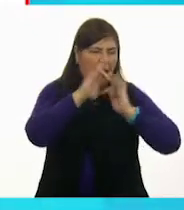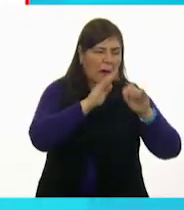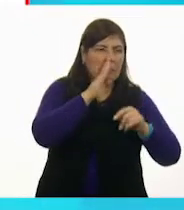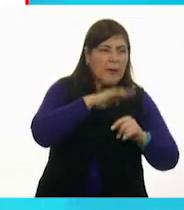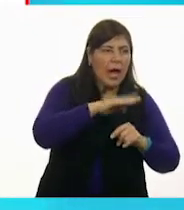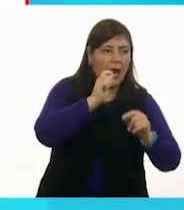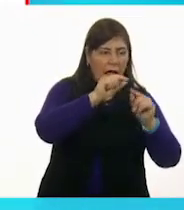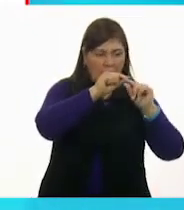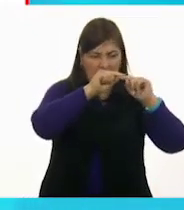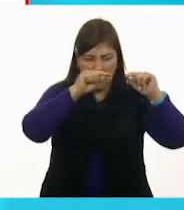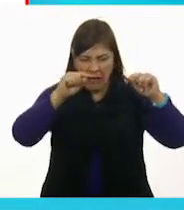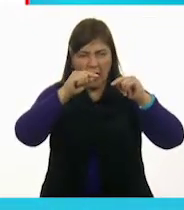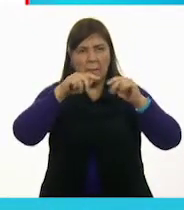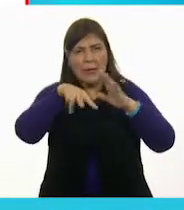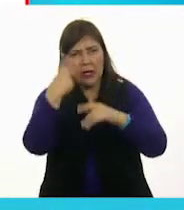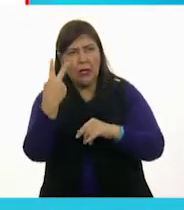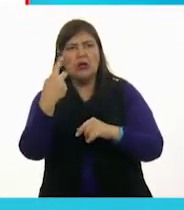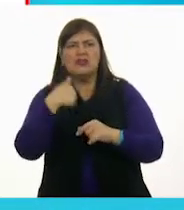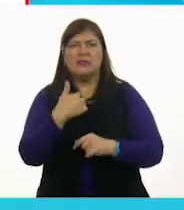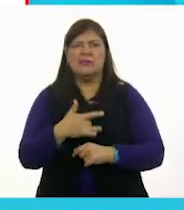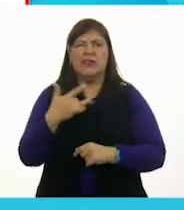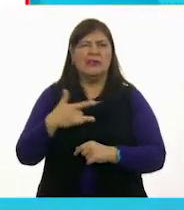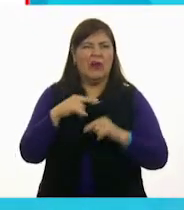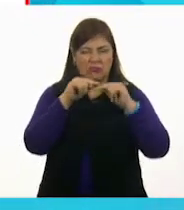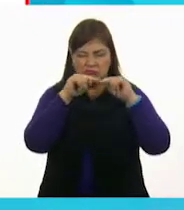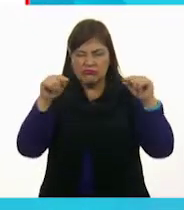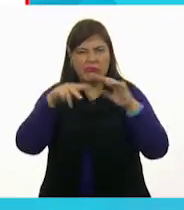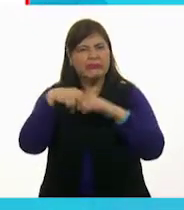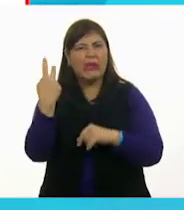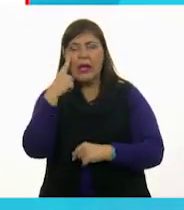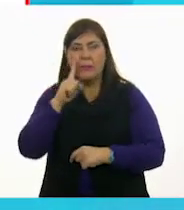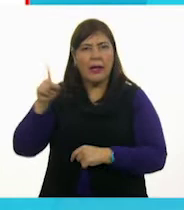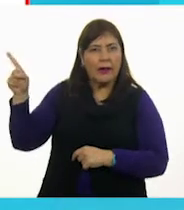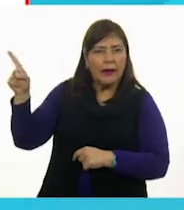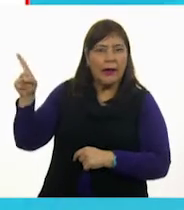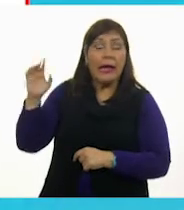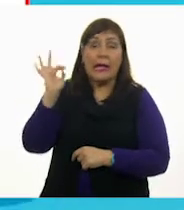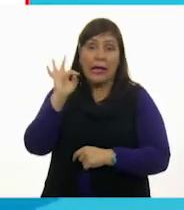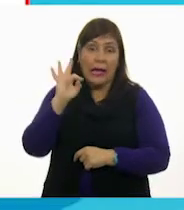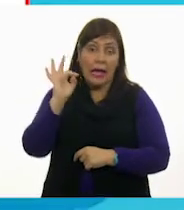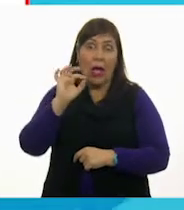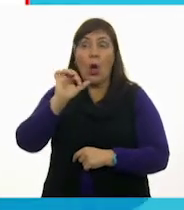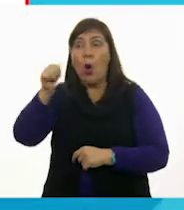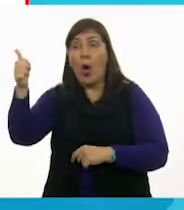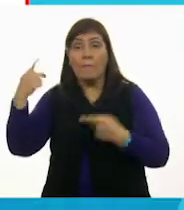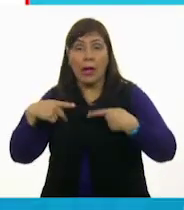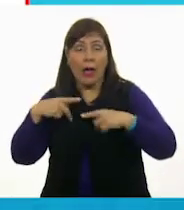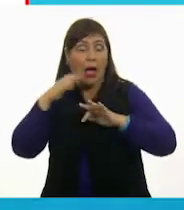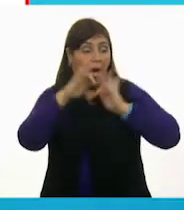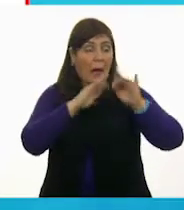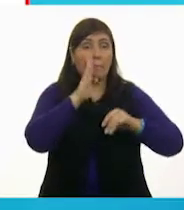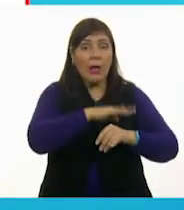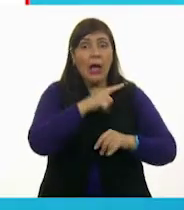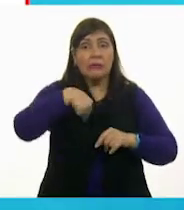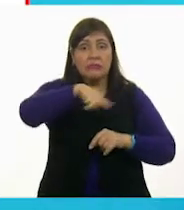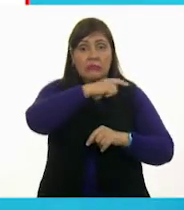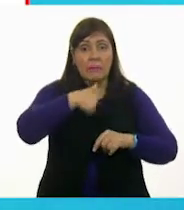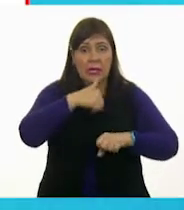siento espacio. Ajá. Yo creo que esta quiere decir, si alguien trata mal a mis amigos,